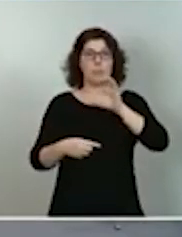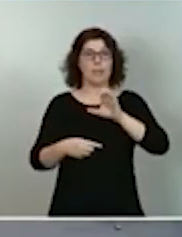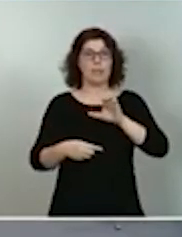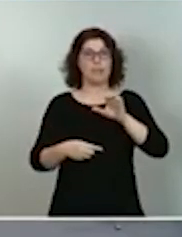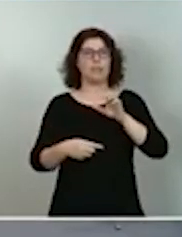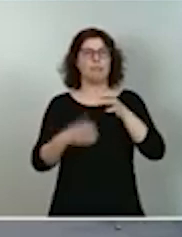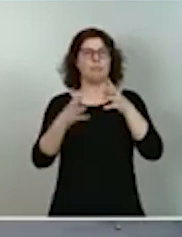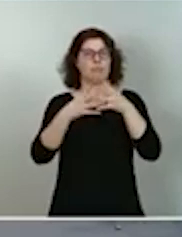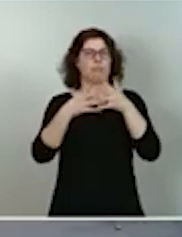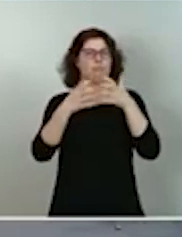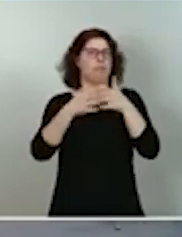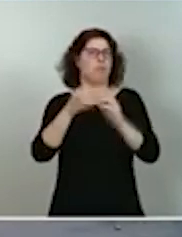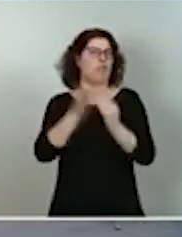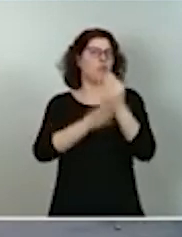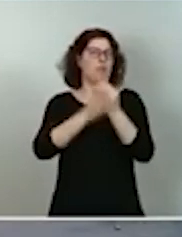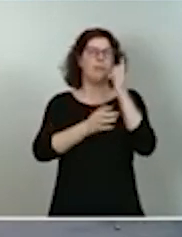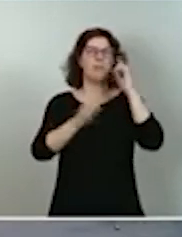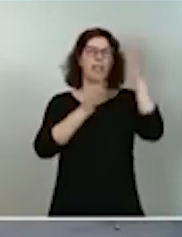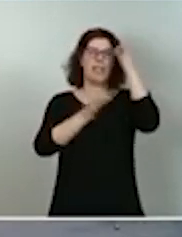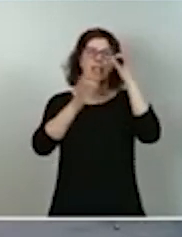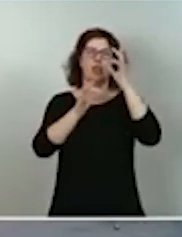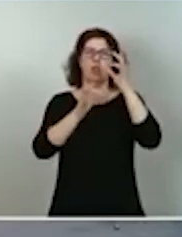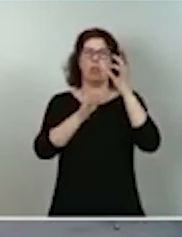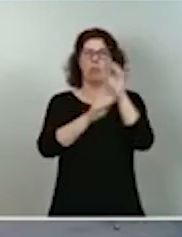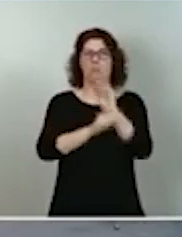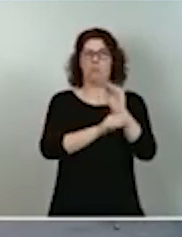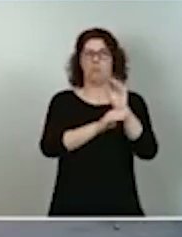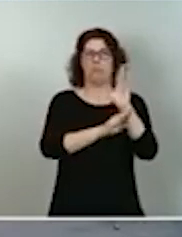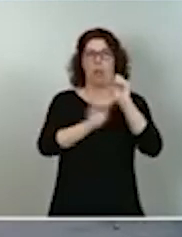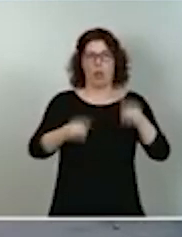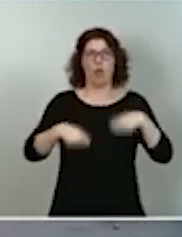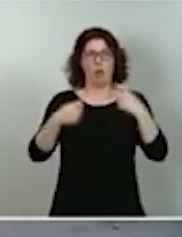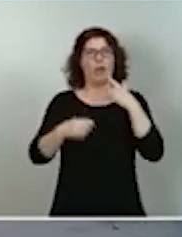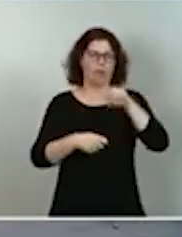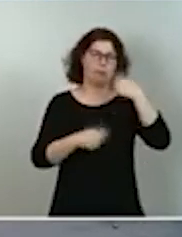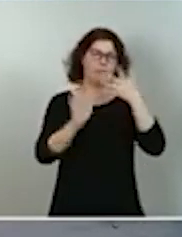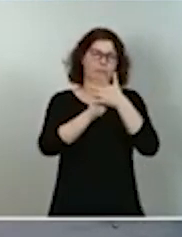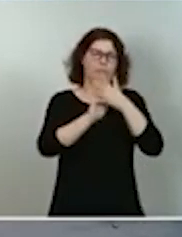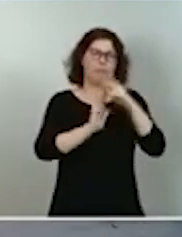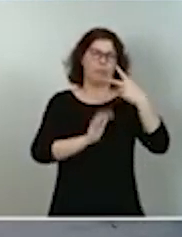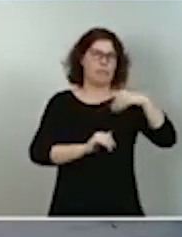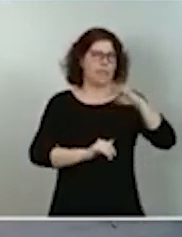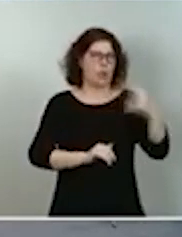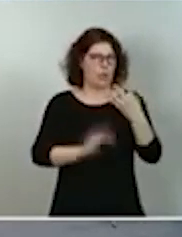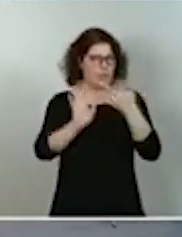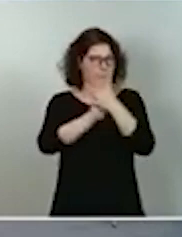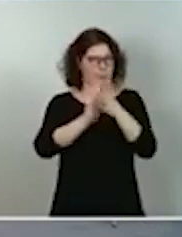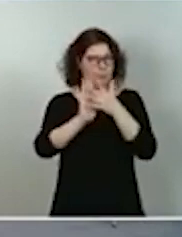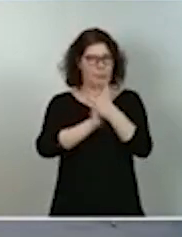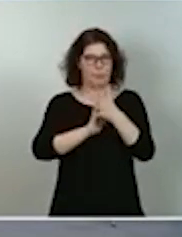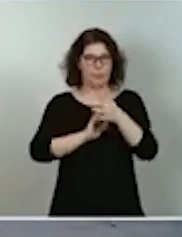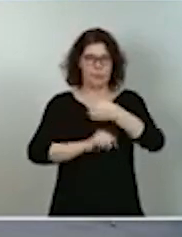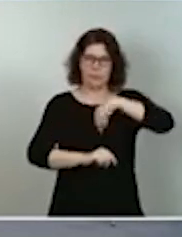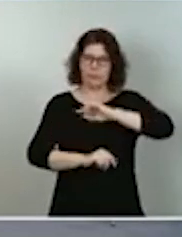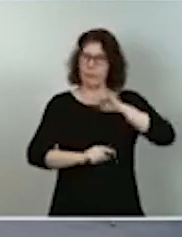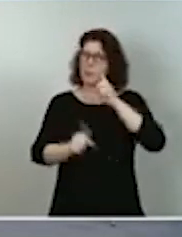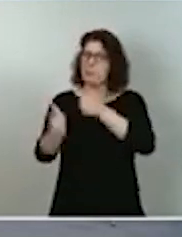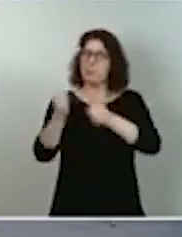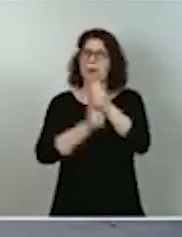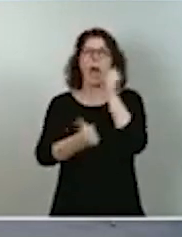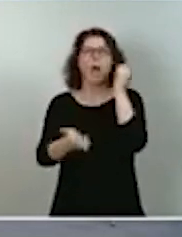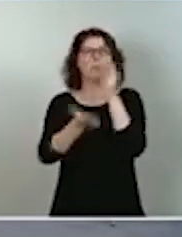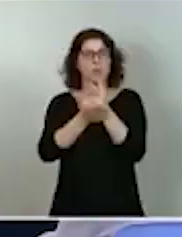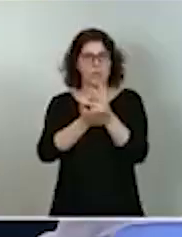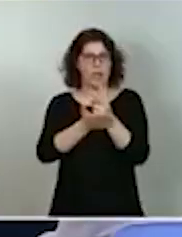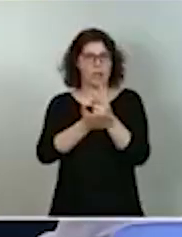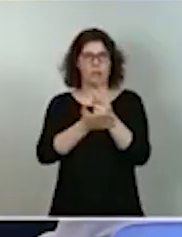ecológica, que la vicepresidenta Cuarta explicará en detalle en su intervención. Tenemos que apostar por nuevas fuentes de energía, por